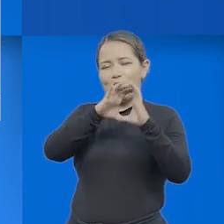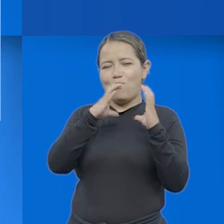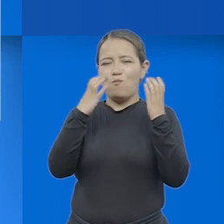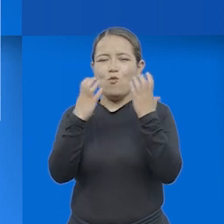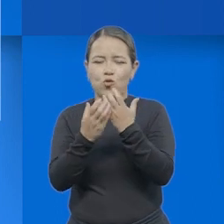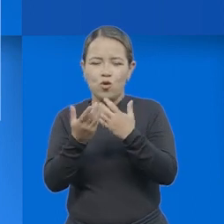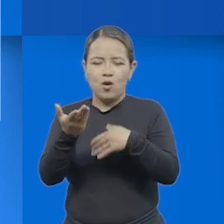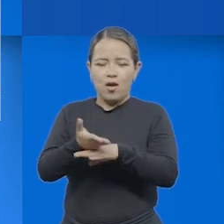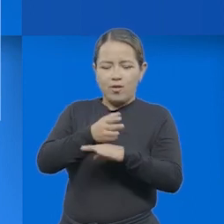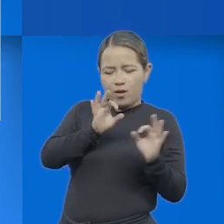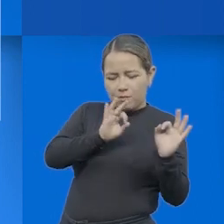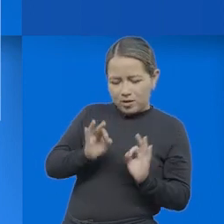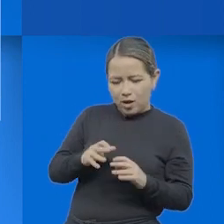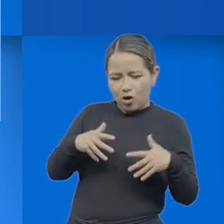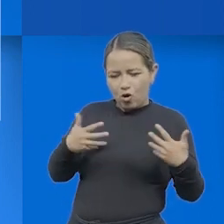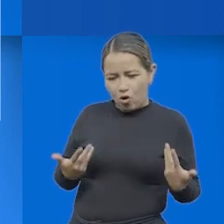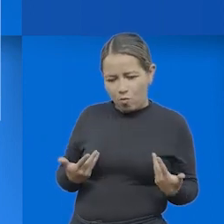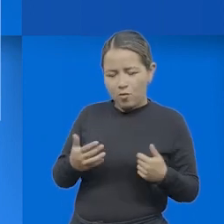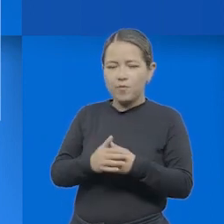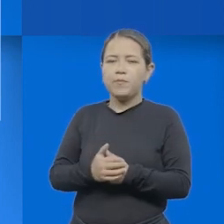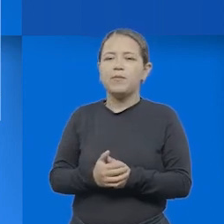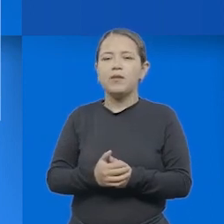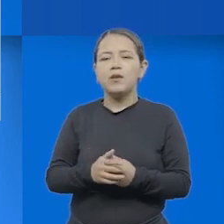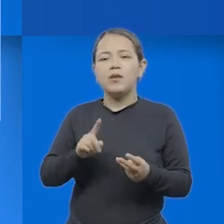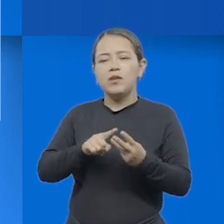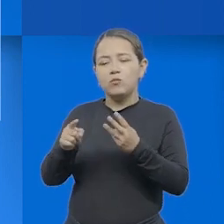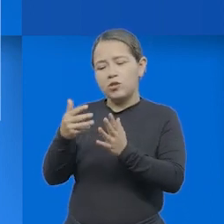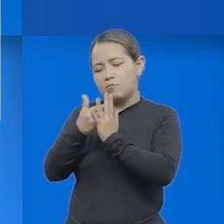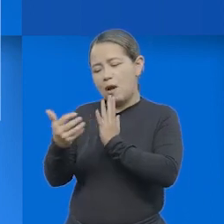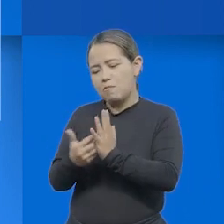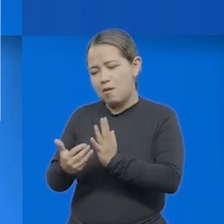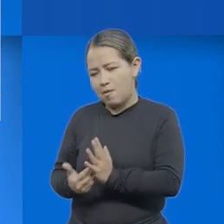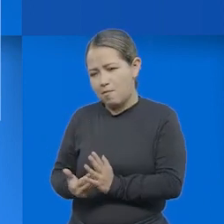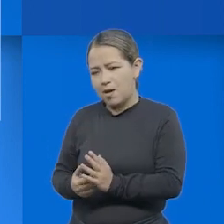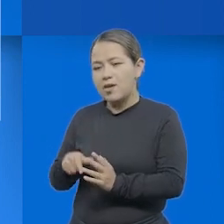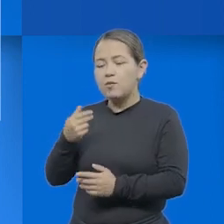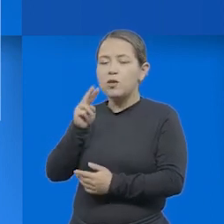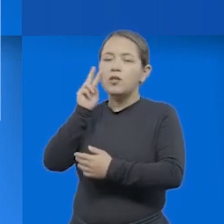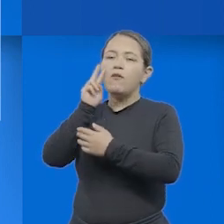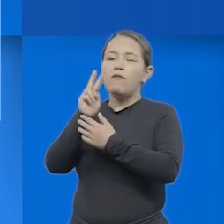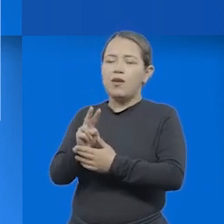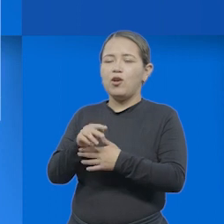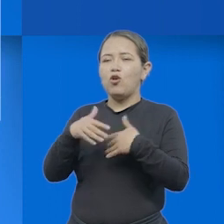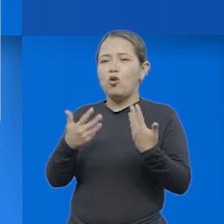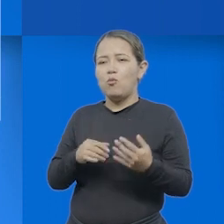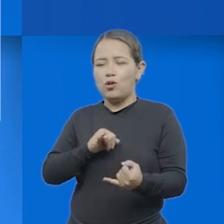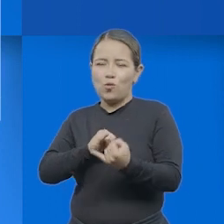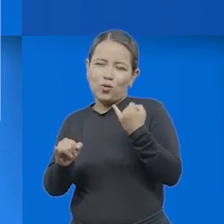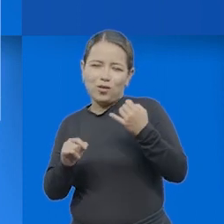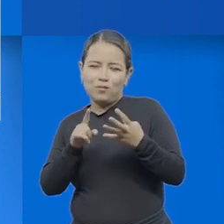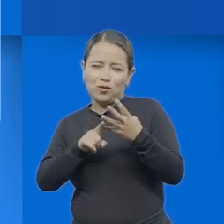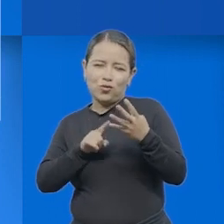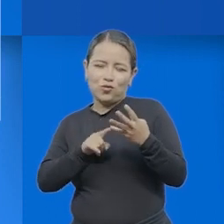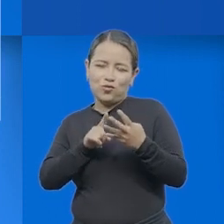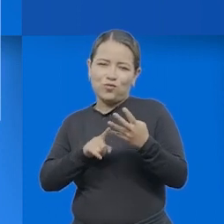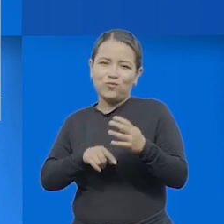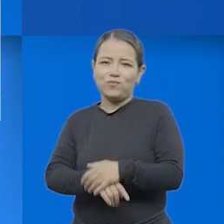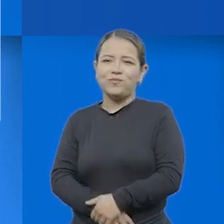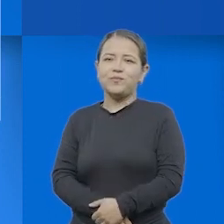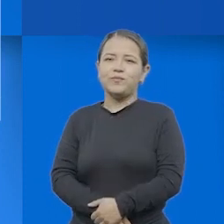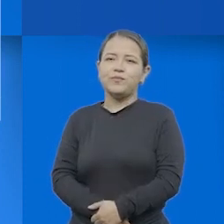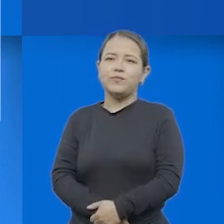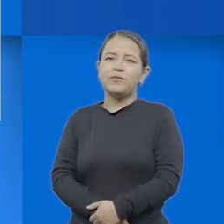leer el mundo, la planificación que es leer para saber, luego viene la textualización y luego viene la revisión que serían las dos últimas fases.